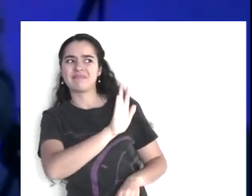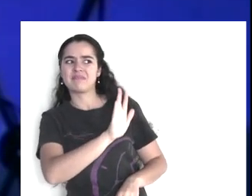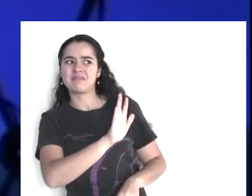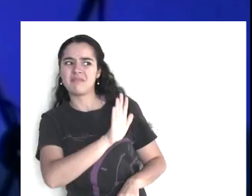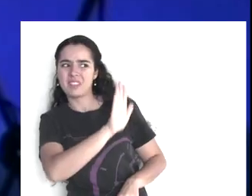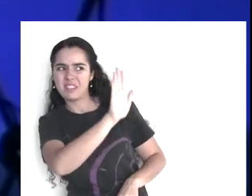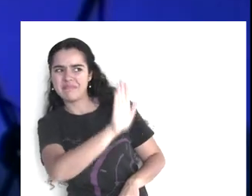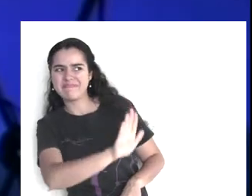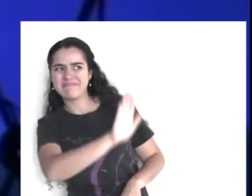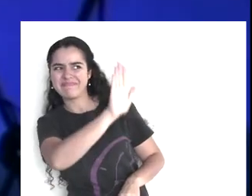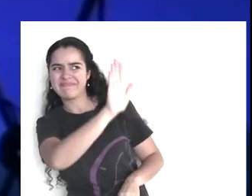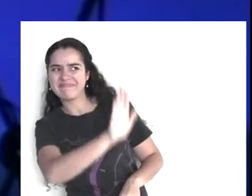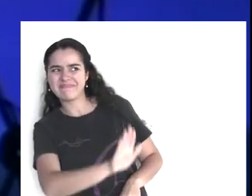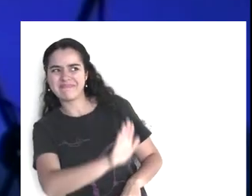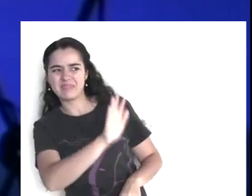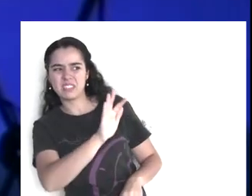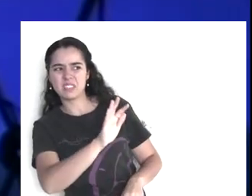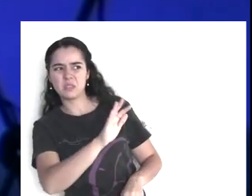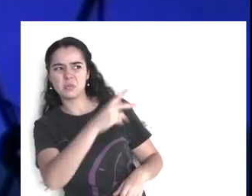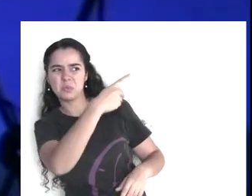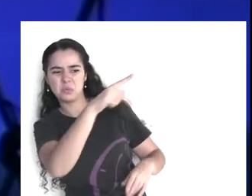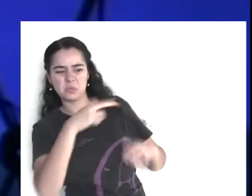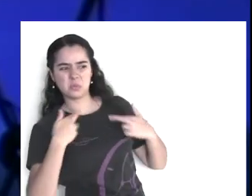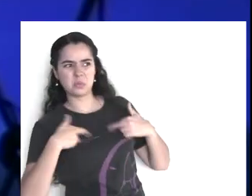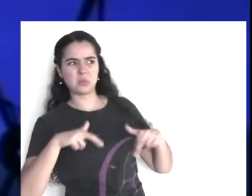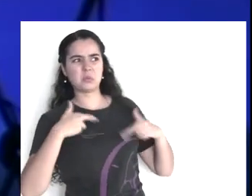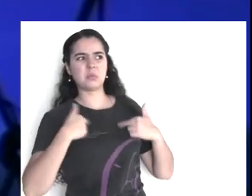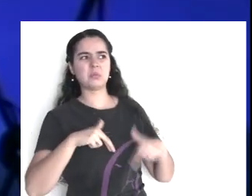cierta impresión, por la apariencia que tiene,